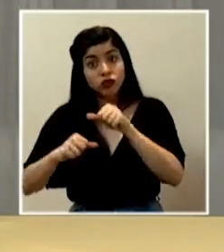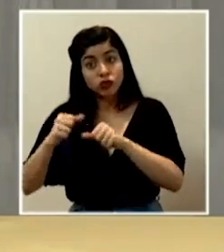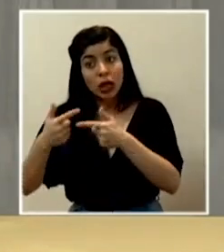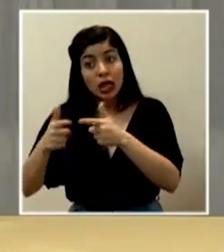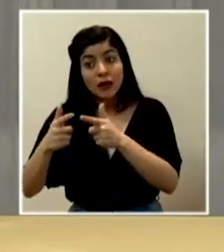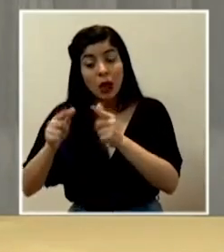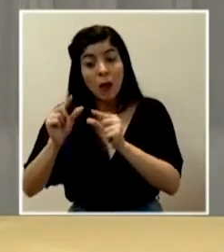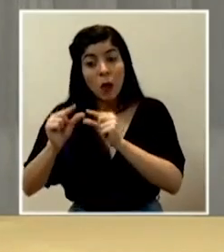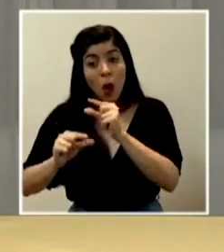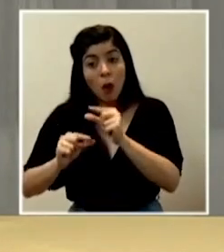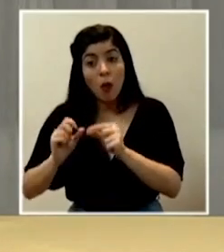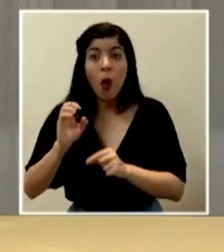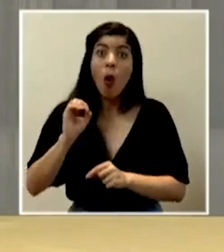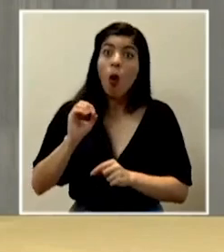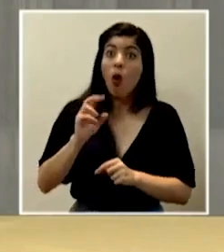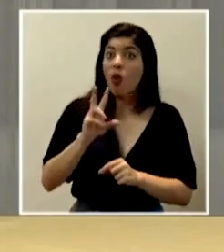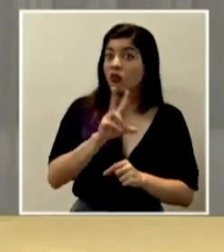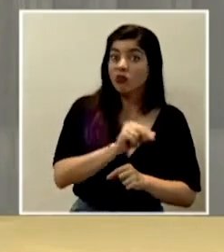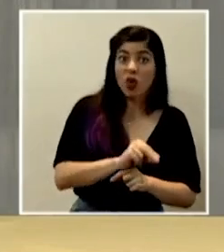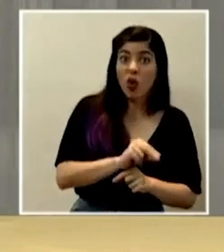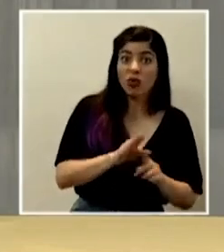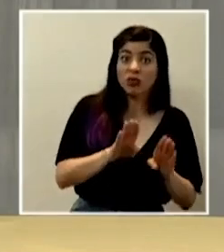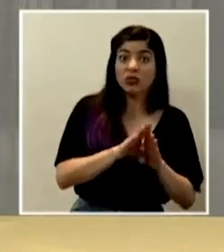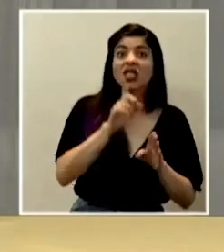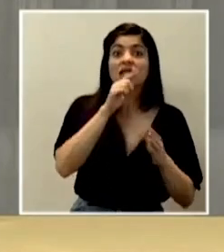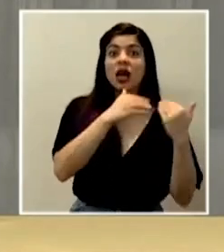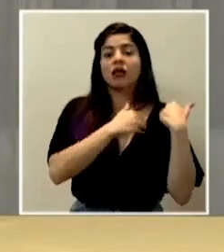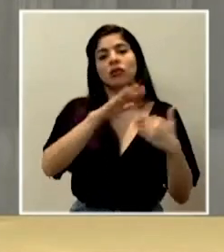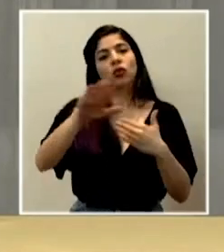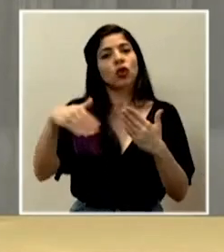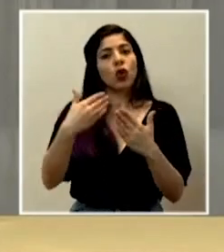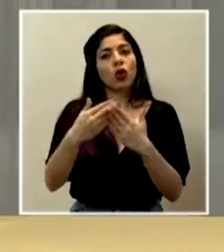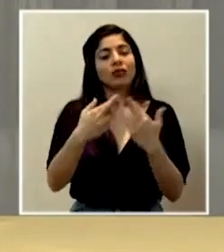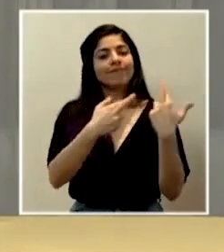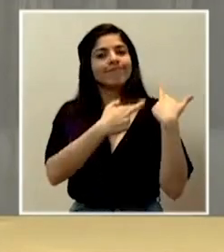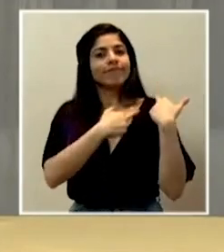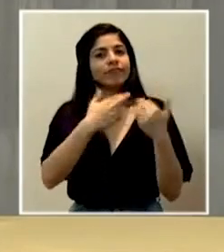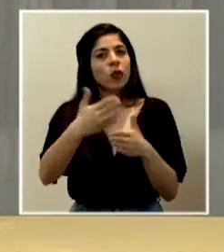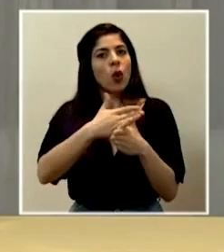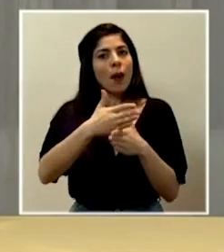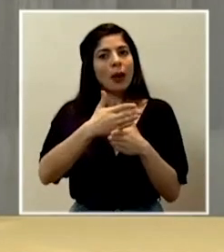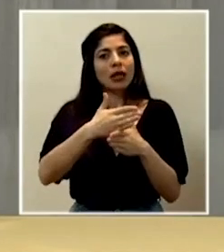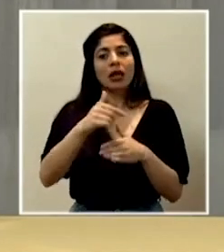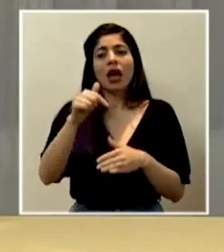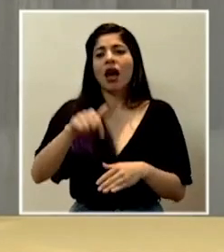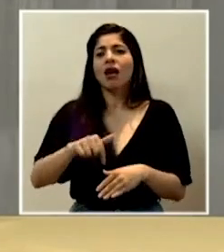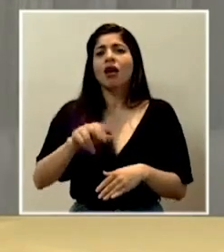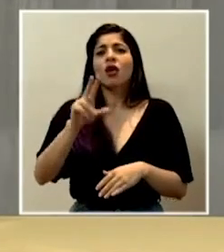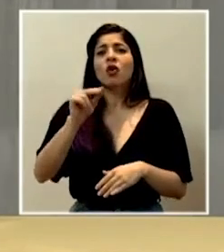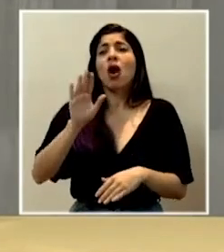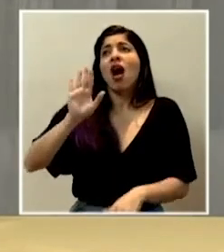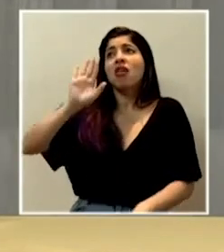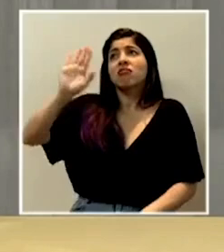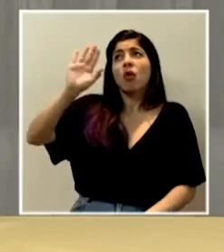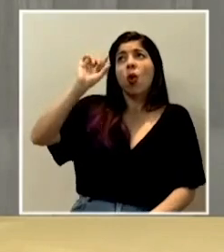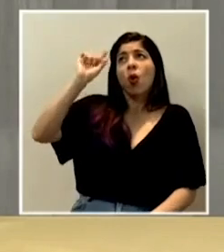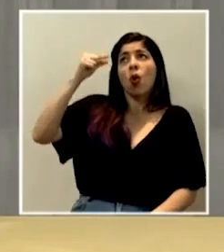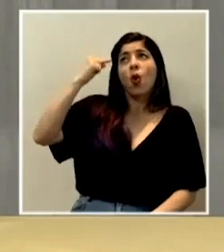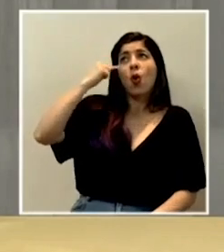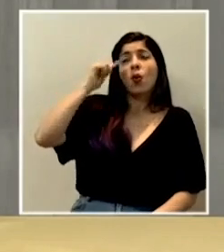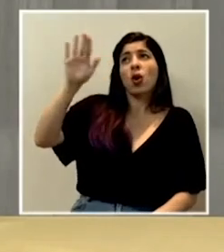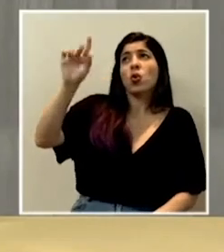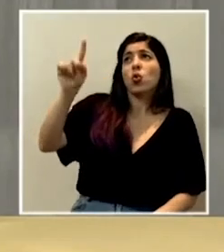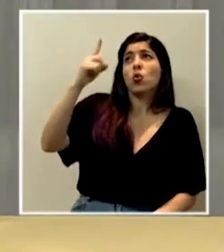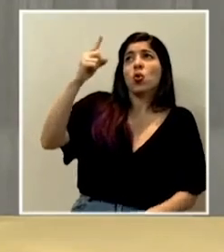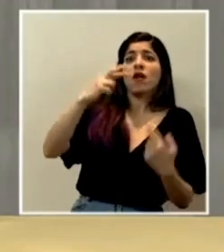medidas o no, lo tenemos todos y todas. Es una responsabilidad compartida. Aquí no es que el gobierno es el